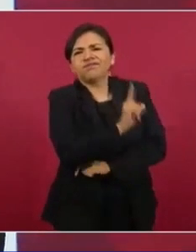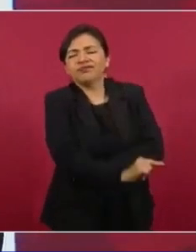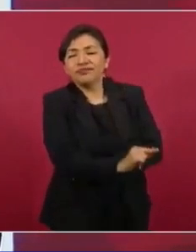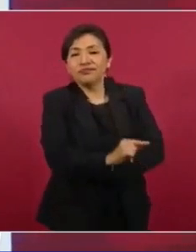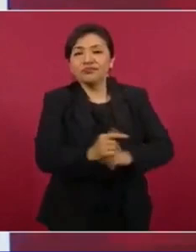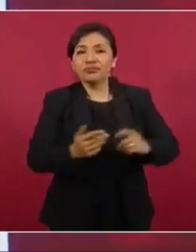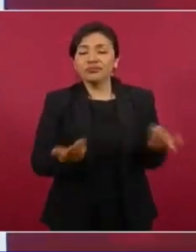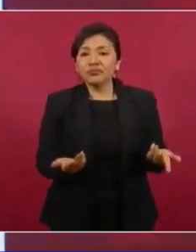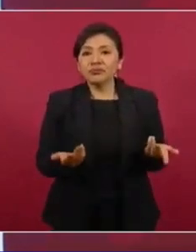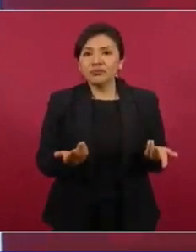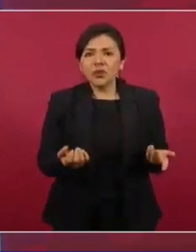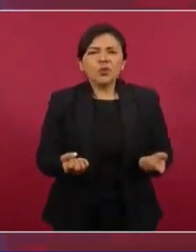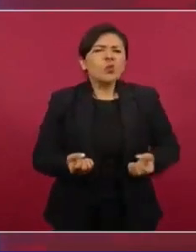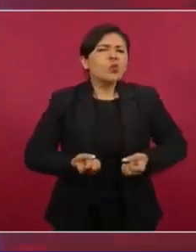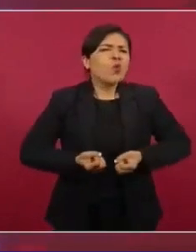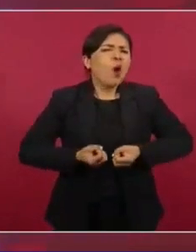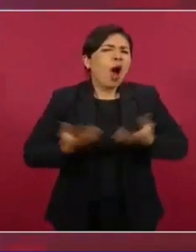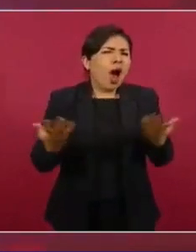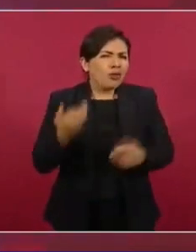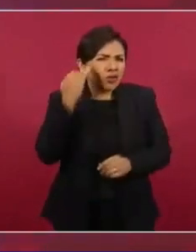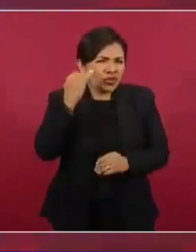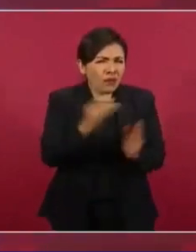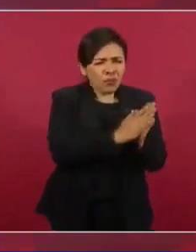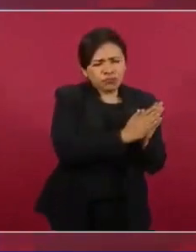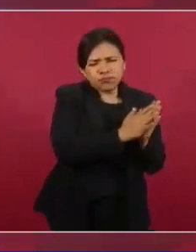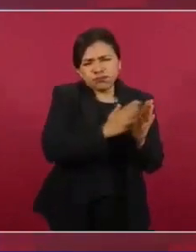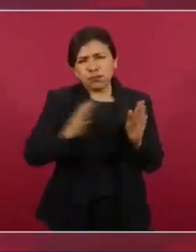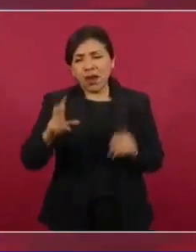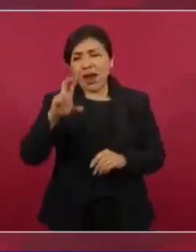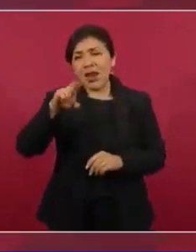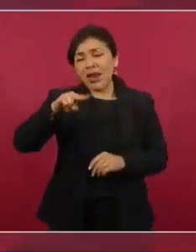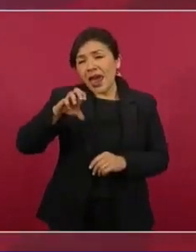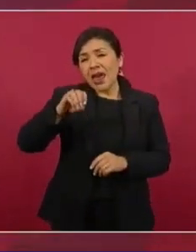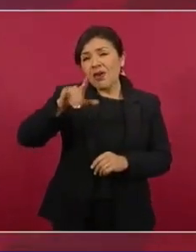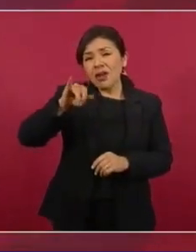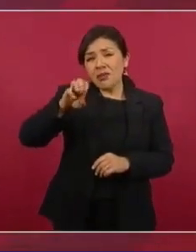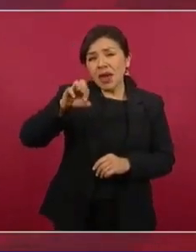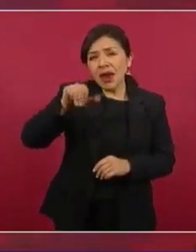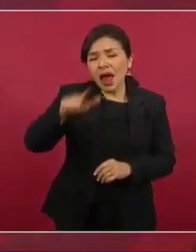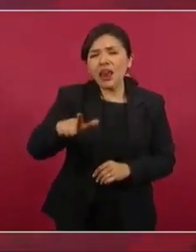y durante el periodo neoliberal lo mismo